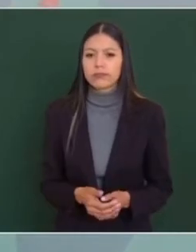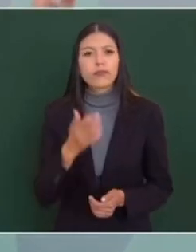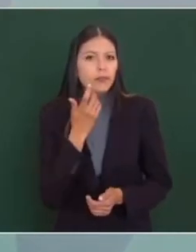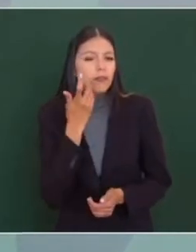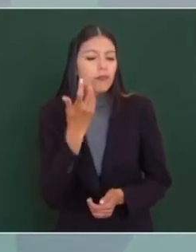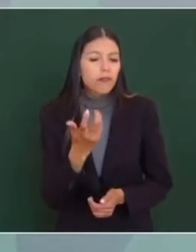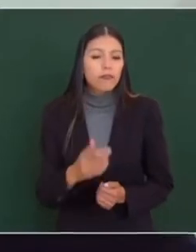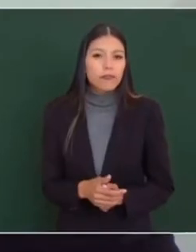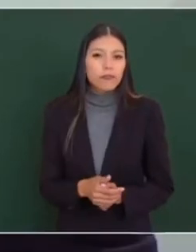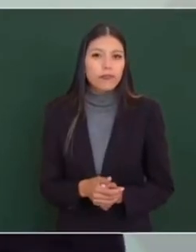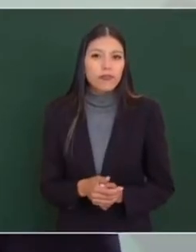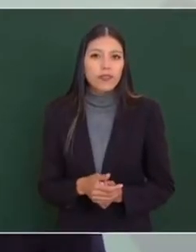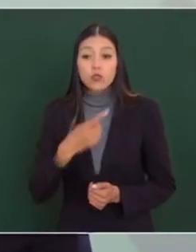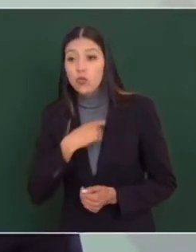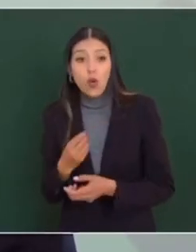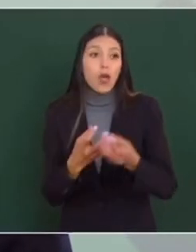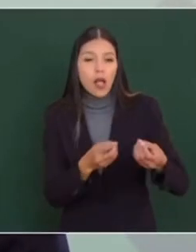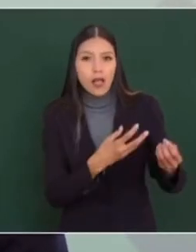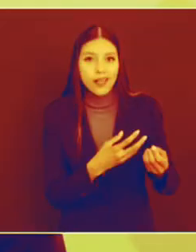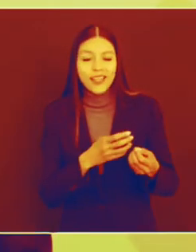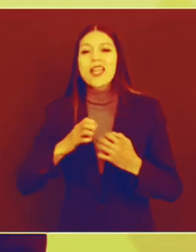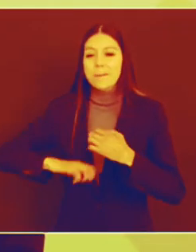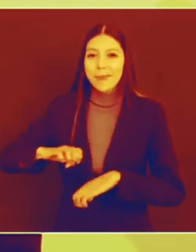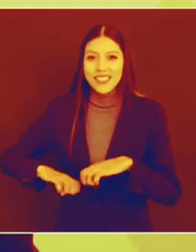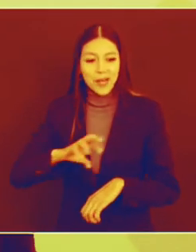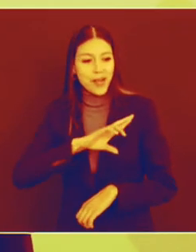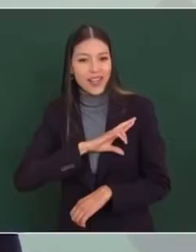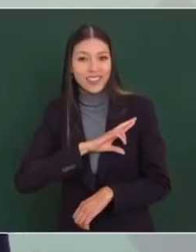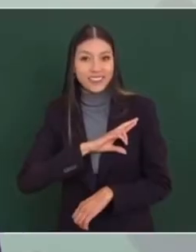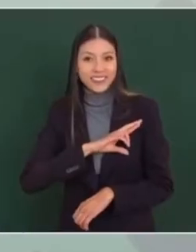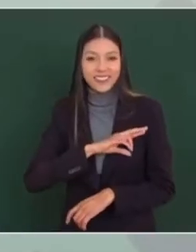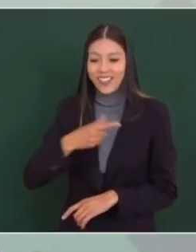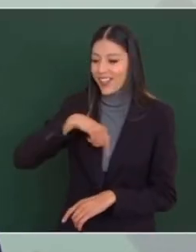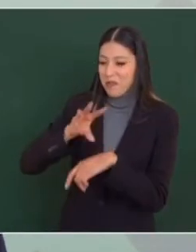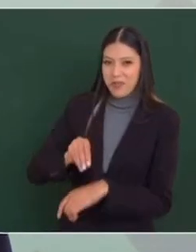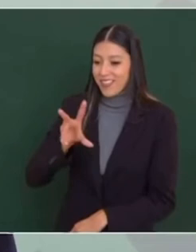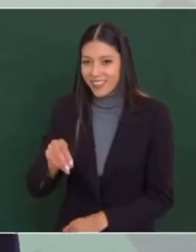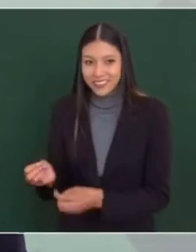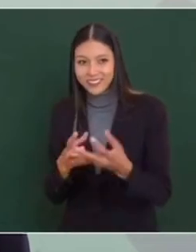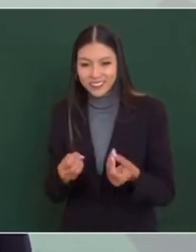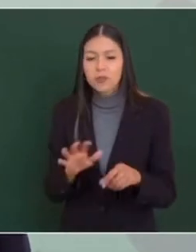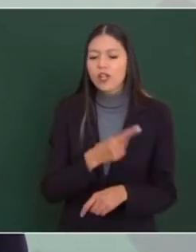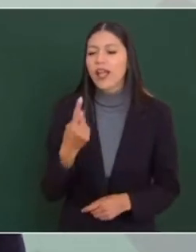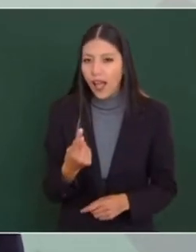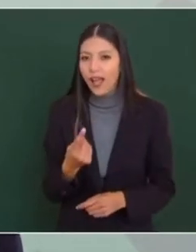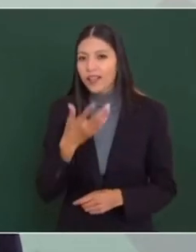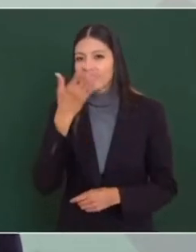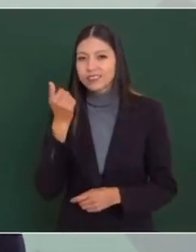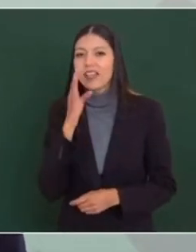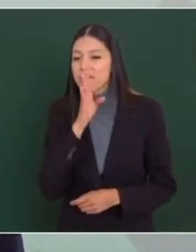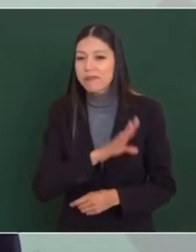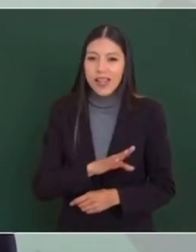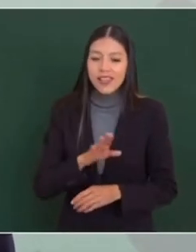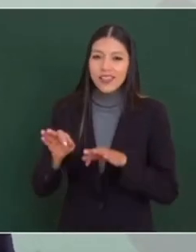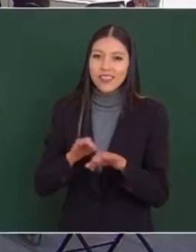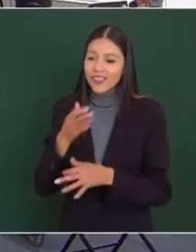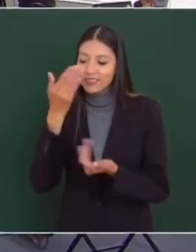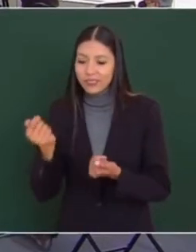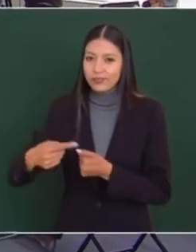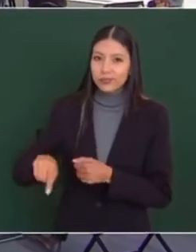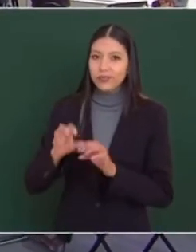distribuir con empresas particulares, pues no los distribuyeron, ya sea por ineficiencia o por